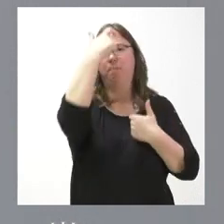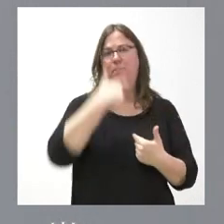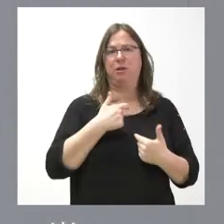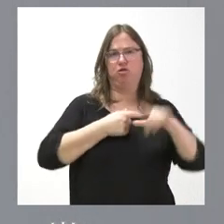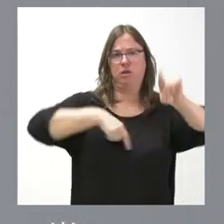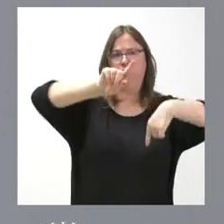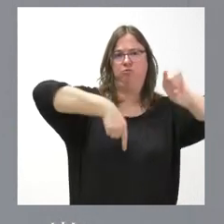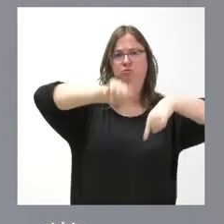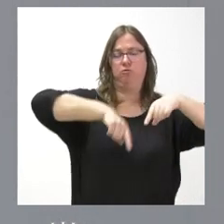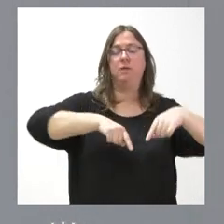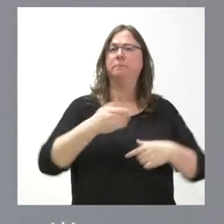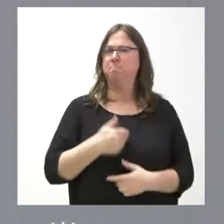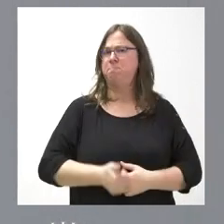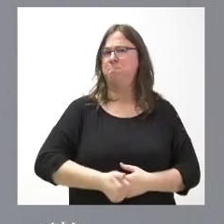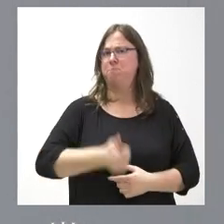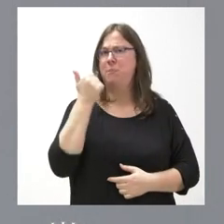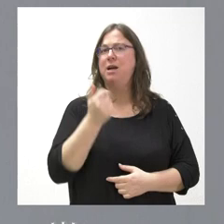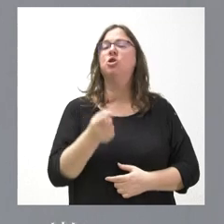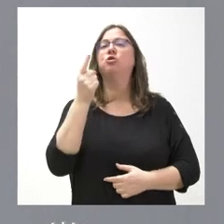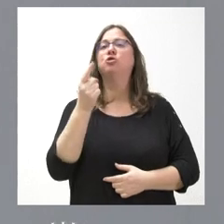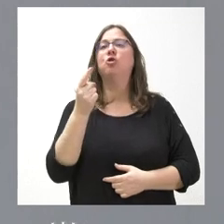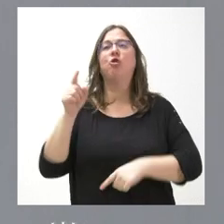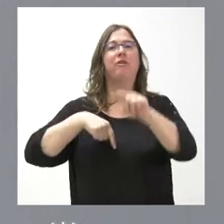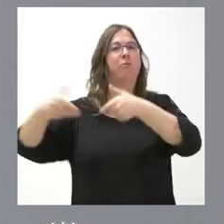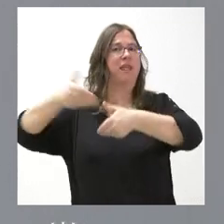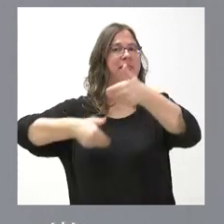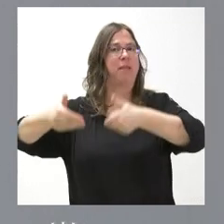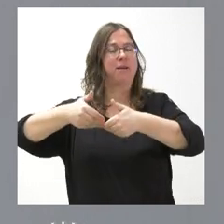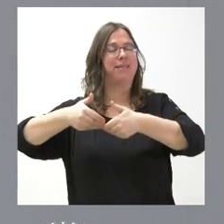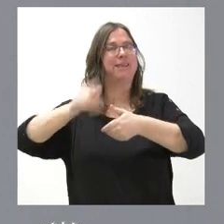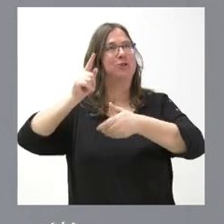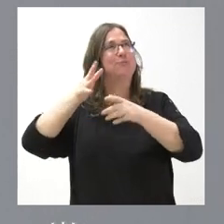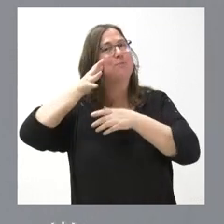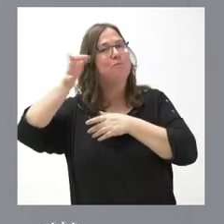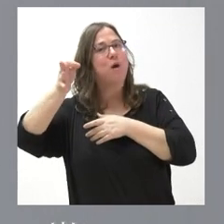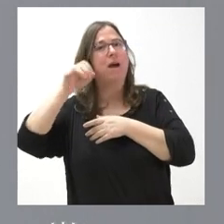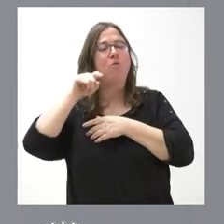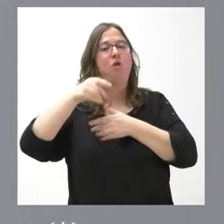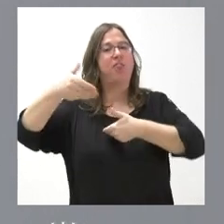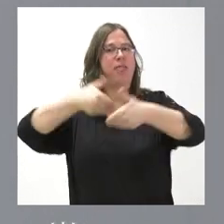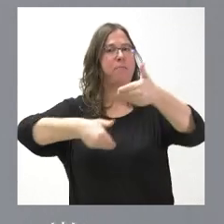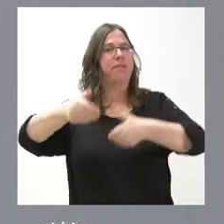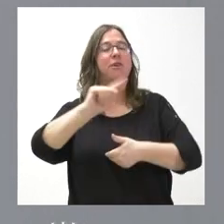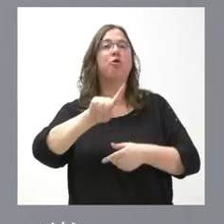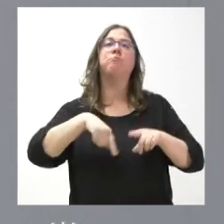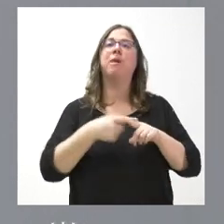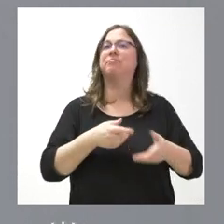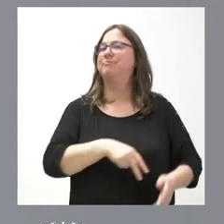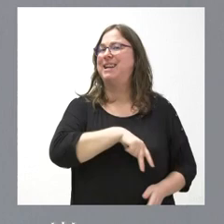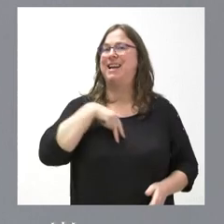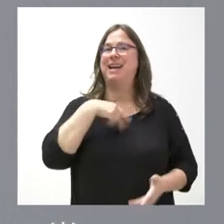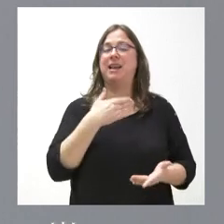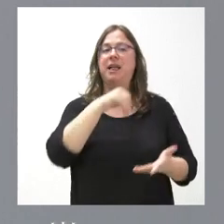ambicioso. Tiene mucho que ver, no solamente con el transporte rural, con ese transporte a la demanda, sino también con el transporte